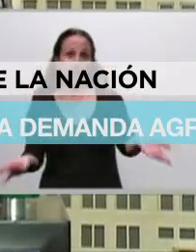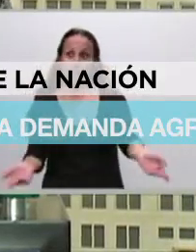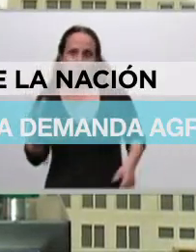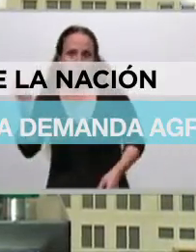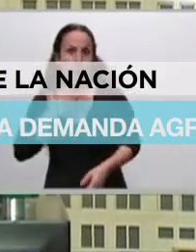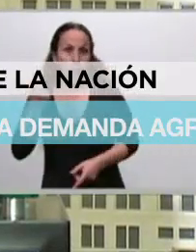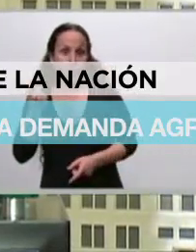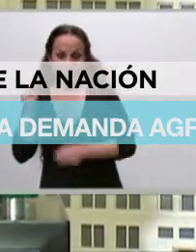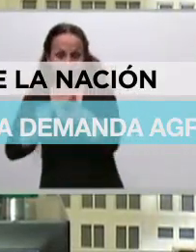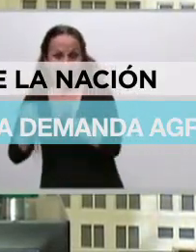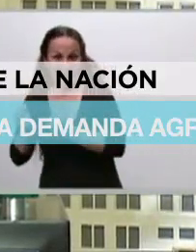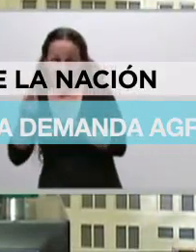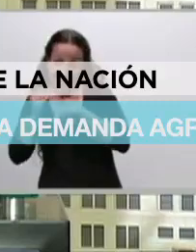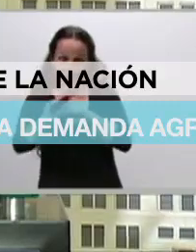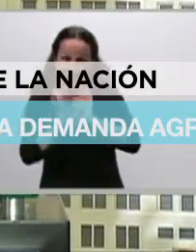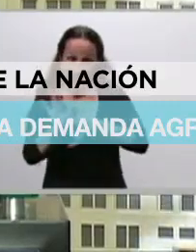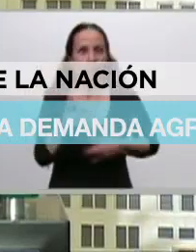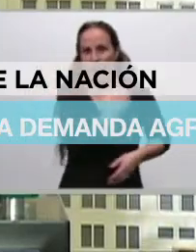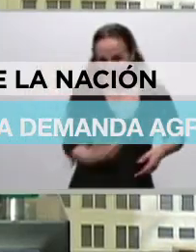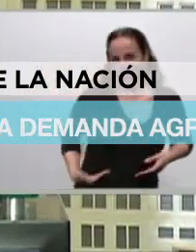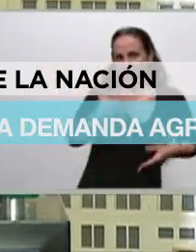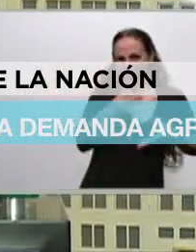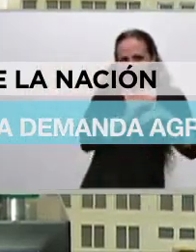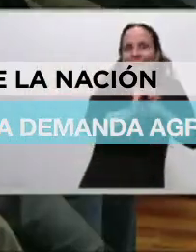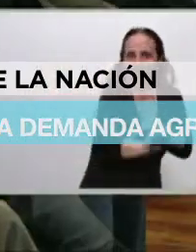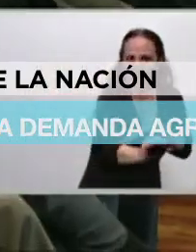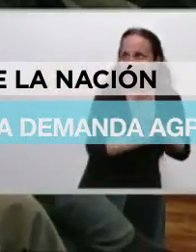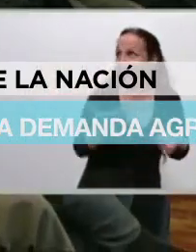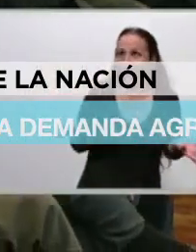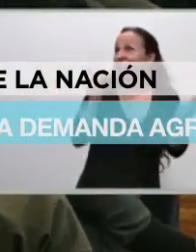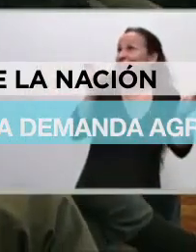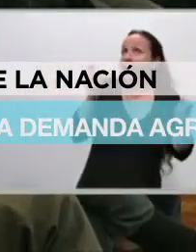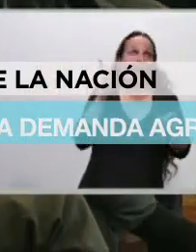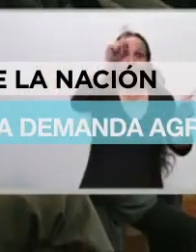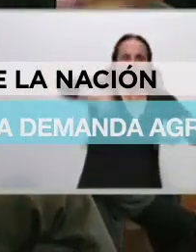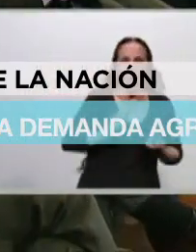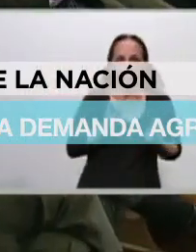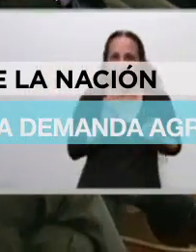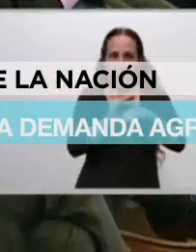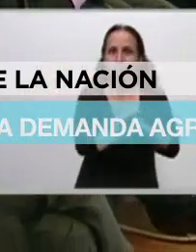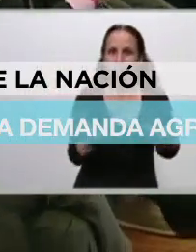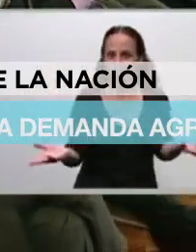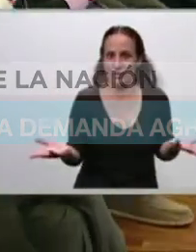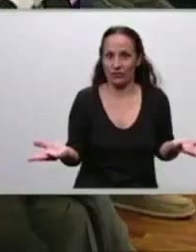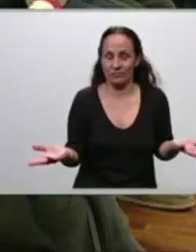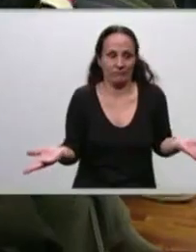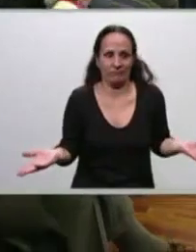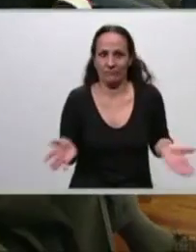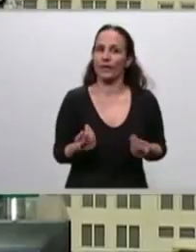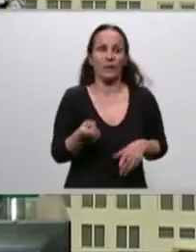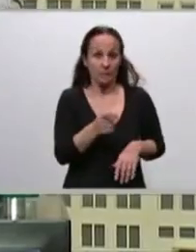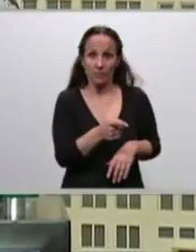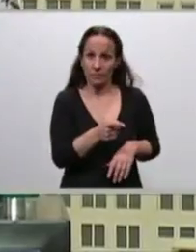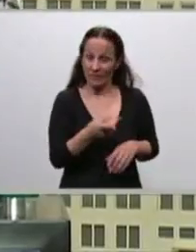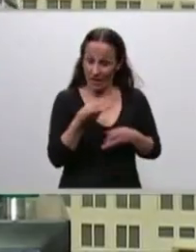no la pone el Estado? Esto es lo que yo digo. A ver, ¿de dónde quieren que la hagamos? ¿Cómo sostenemos esto? El